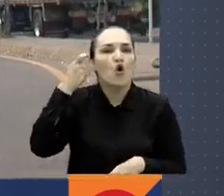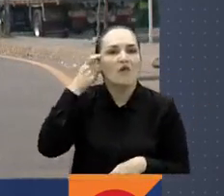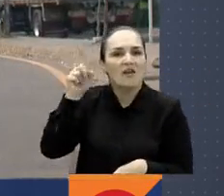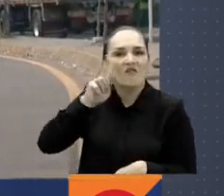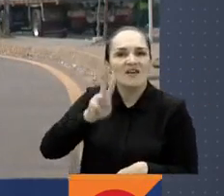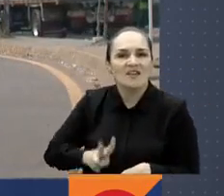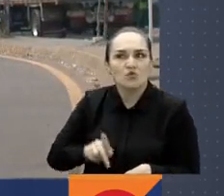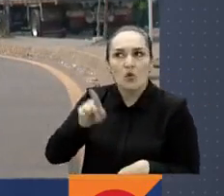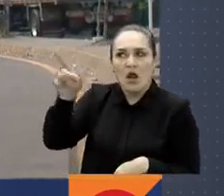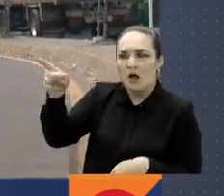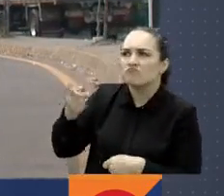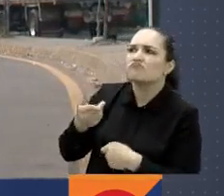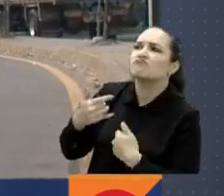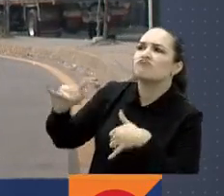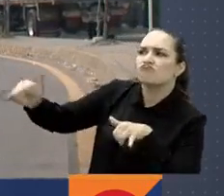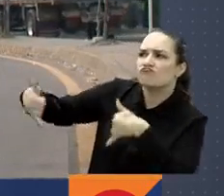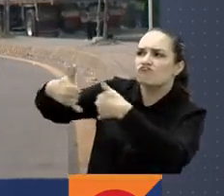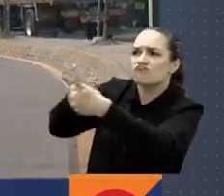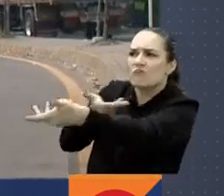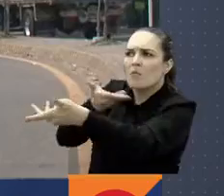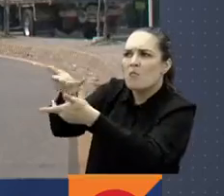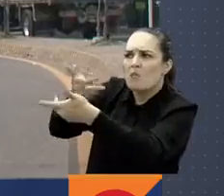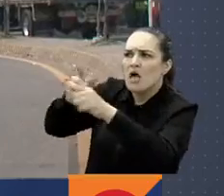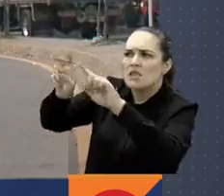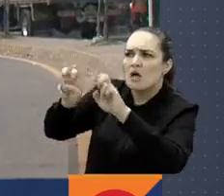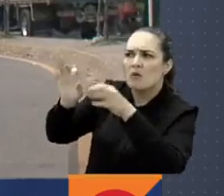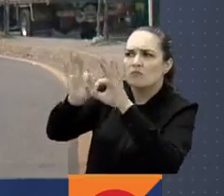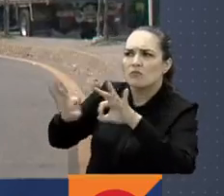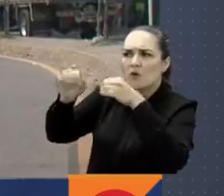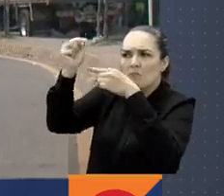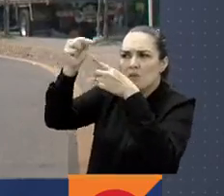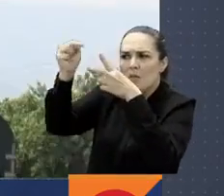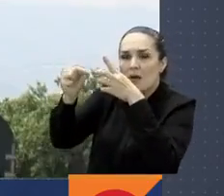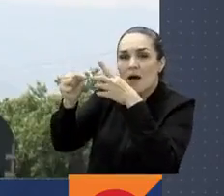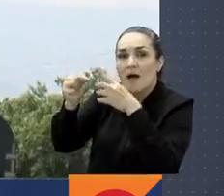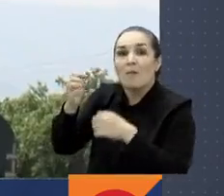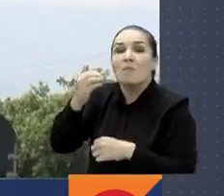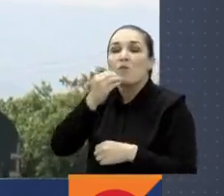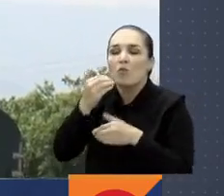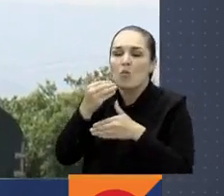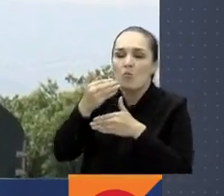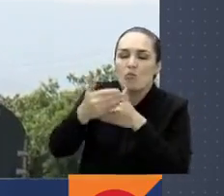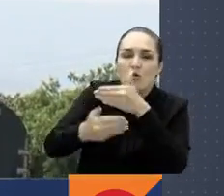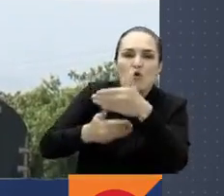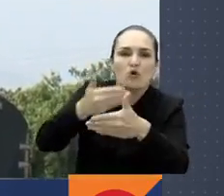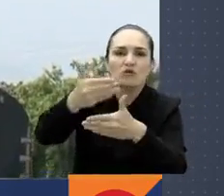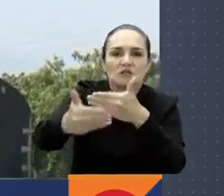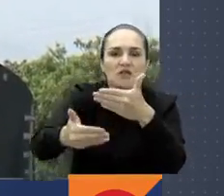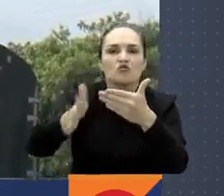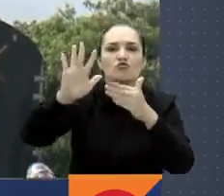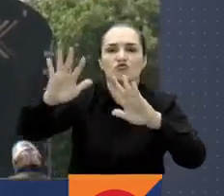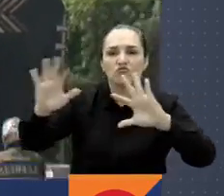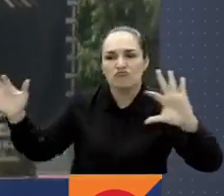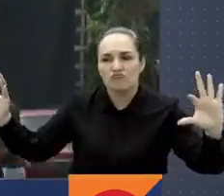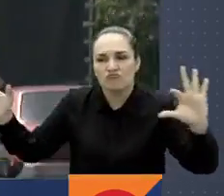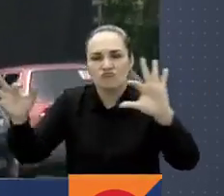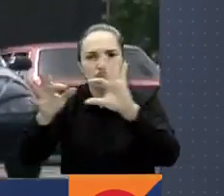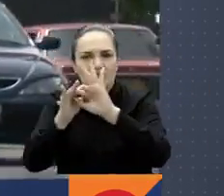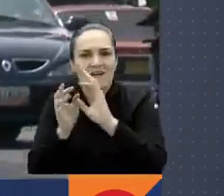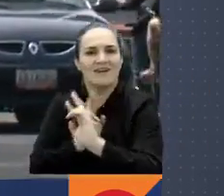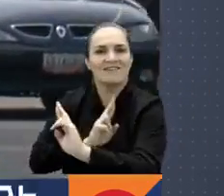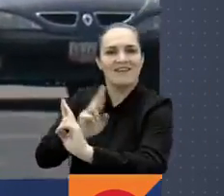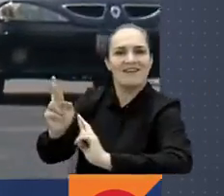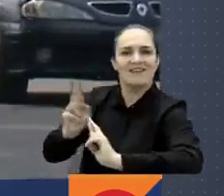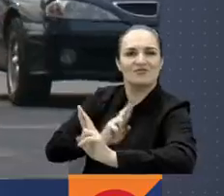llamada telefónica donde se tocaron temas importantes, sobre todo el paso a seguir en lo que tiene que ver con el restablecimiento de las